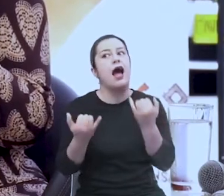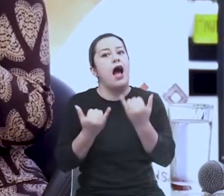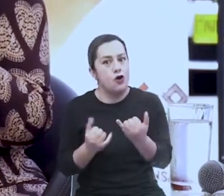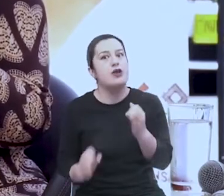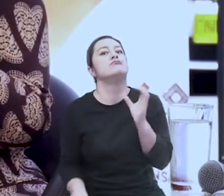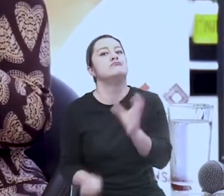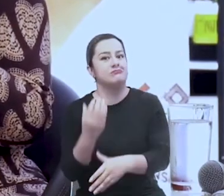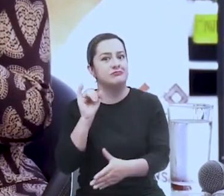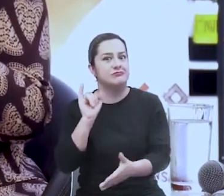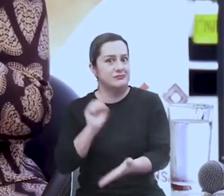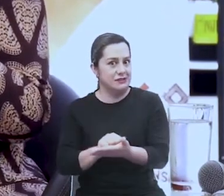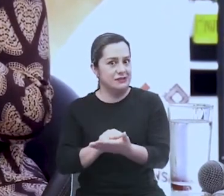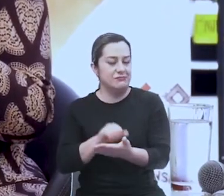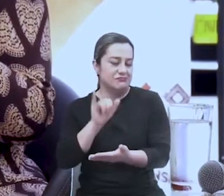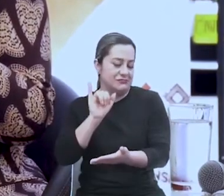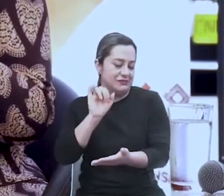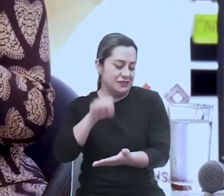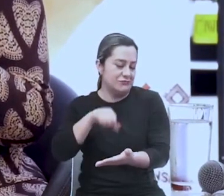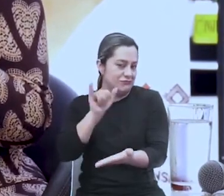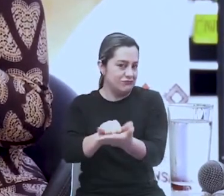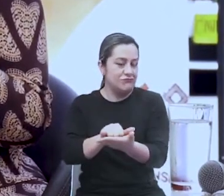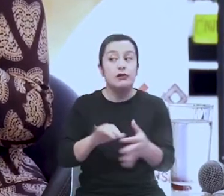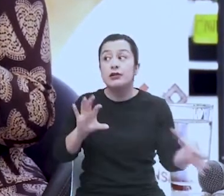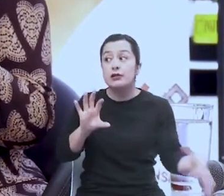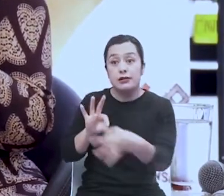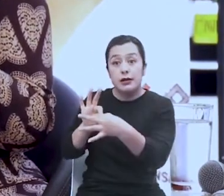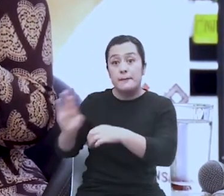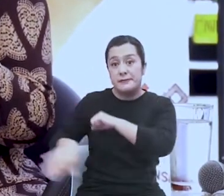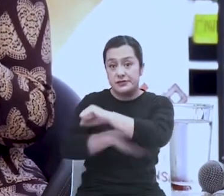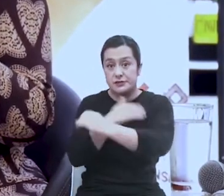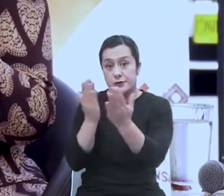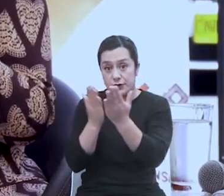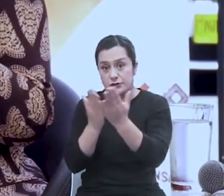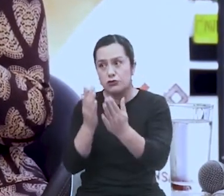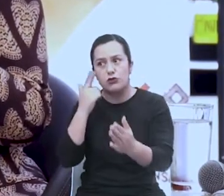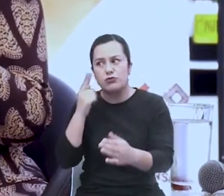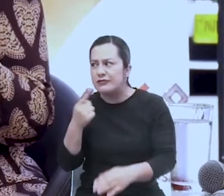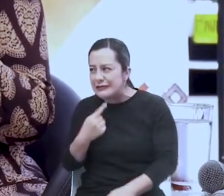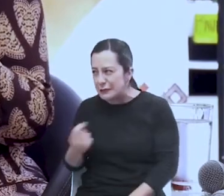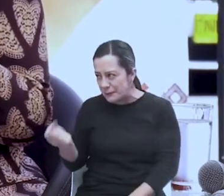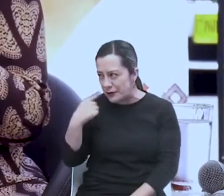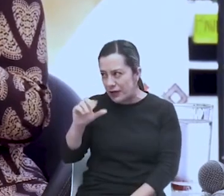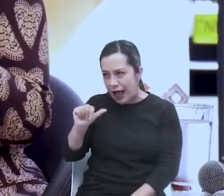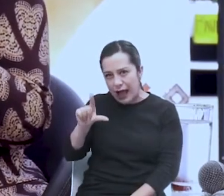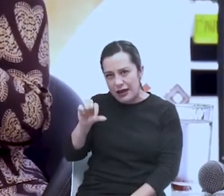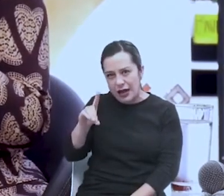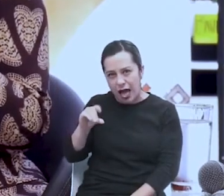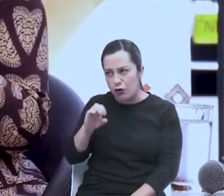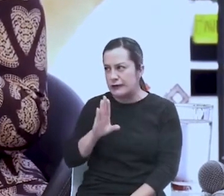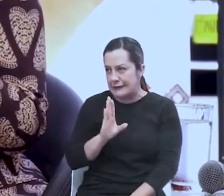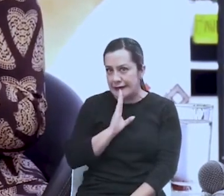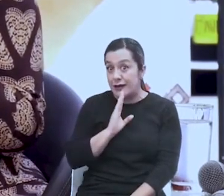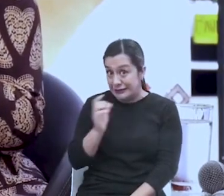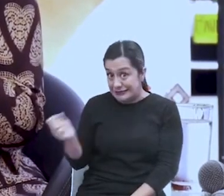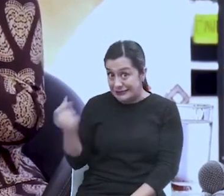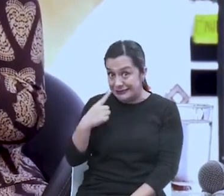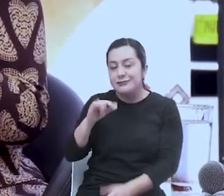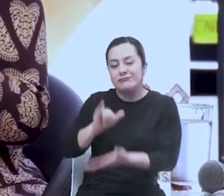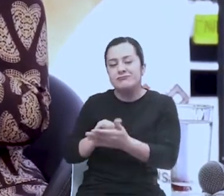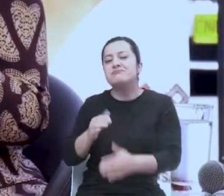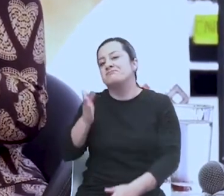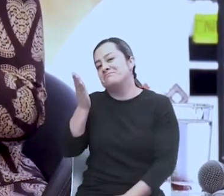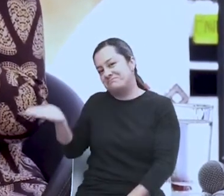Ministerio de Educación, valga la pregunta que usted me hace, con aliados, yo creo que el primer aliado son ustedes, a través de este programa